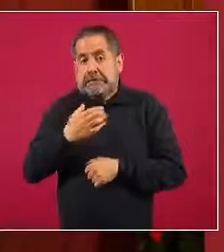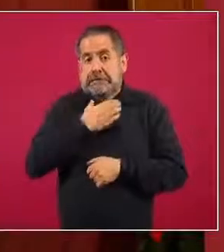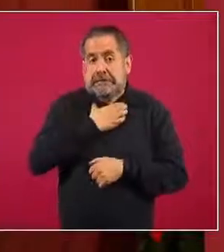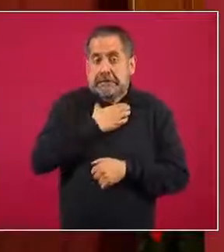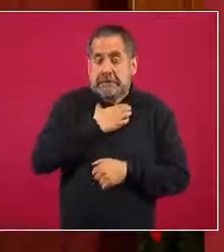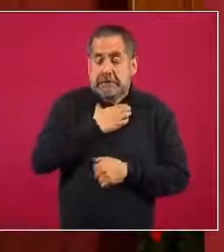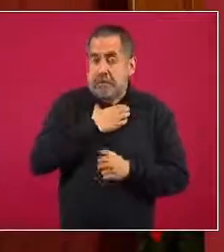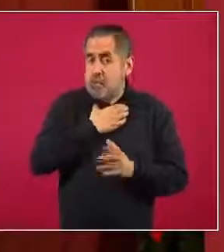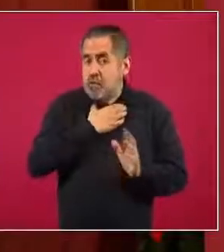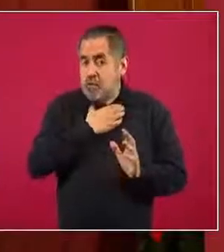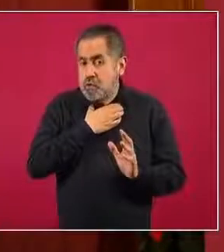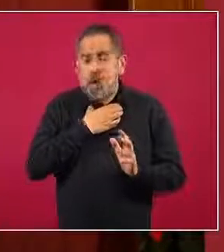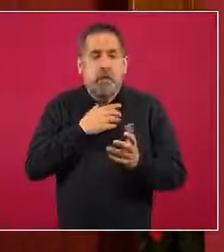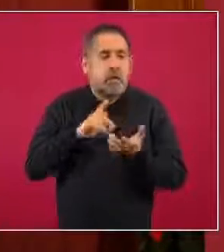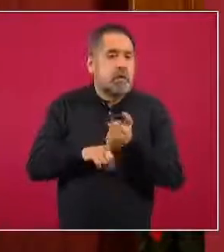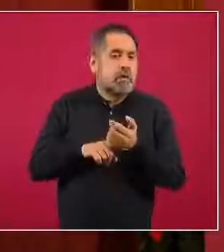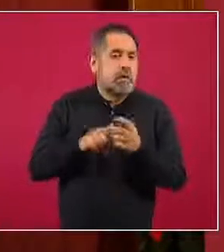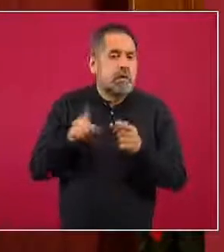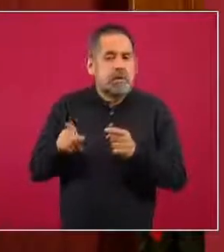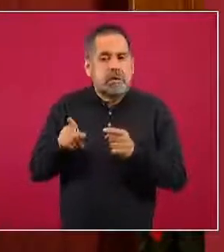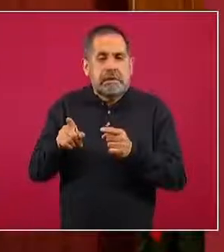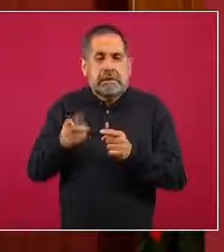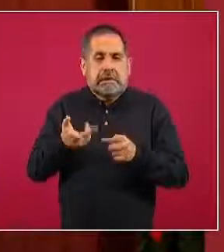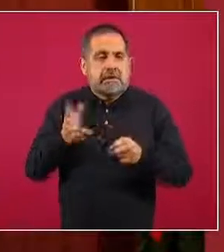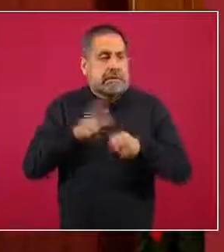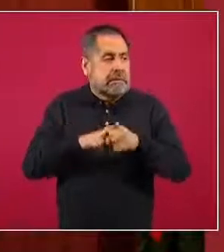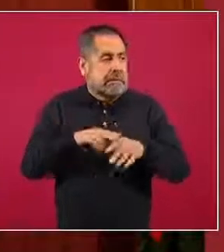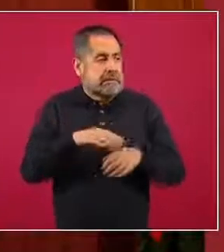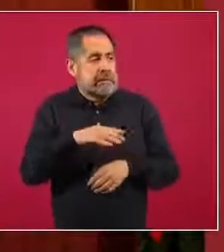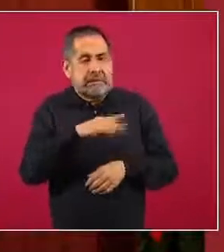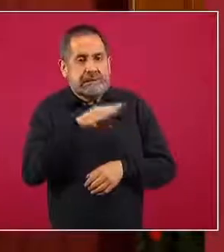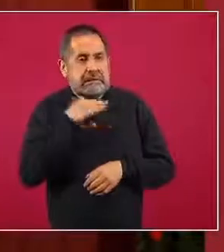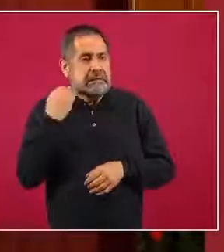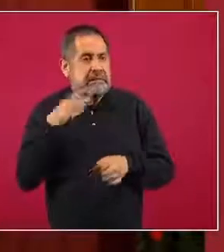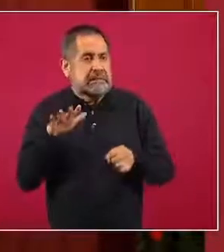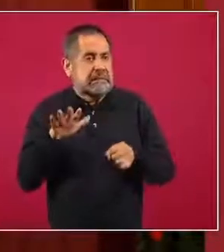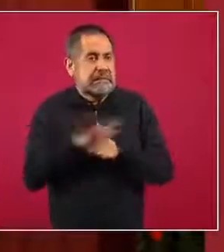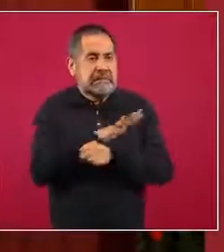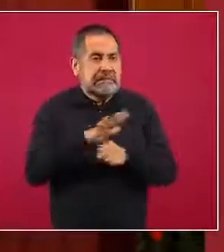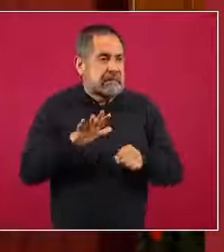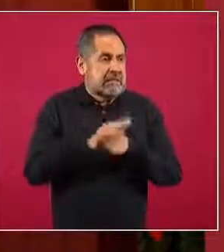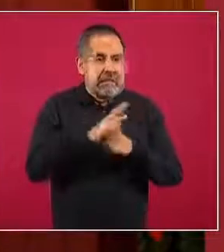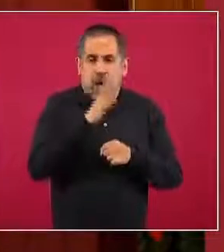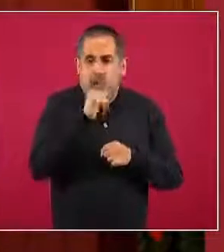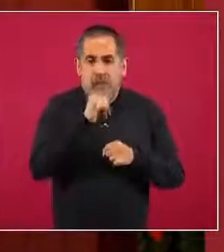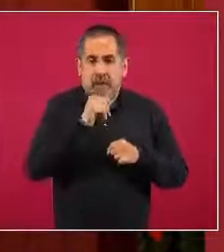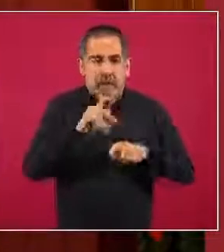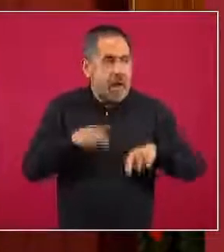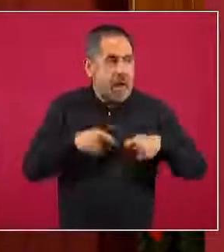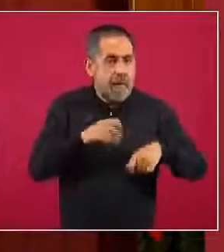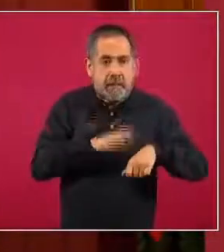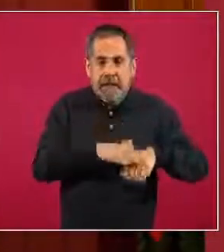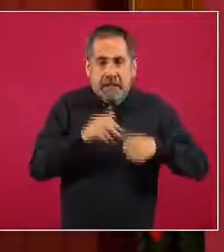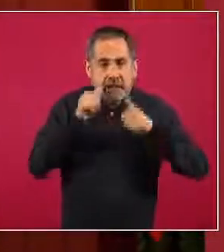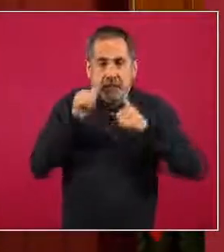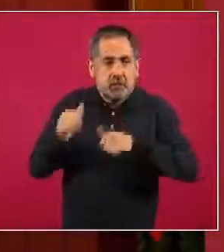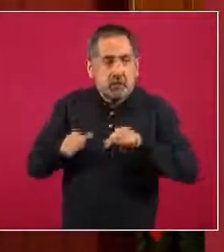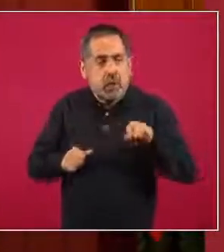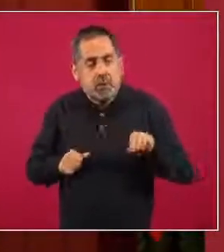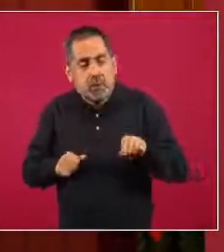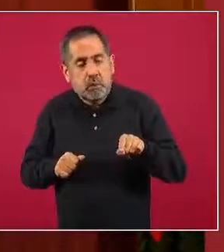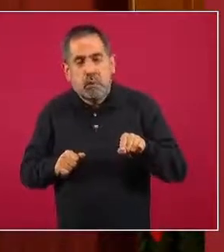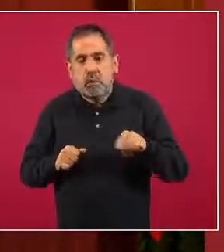tienen una ocupación hospitalaria que ha rebasado lo que ya se había visto, inclusive en